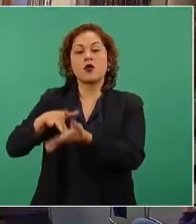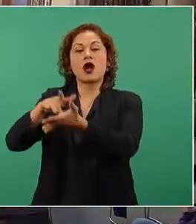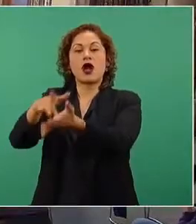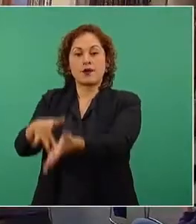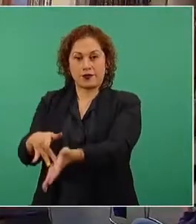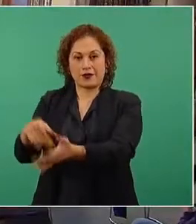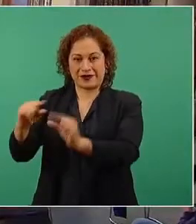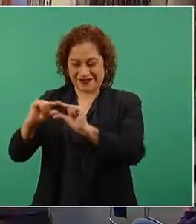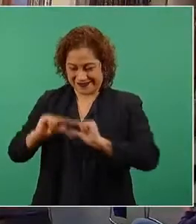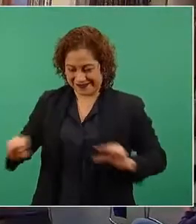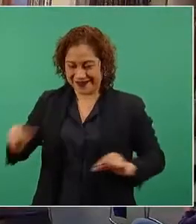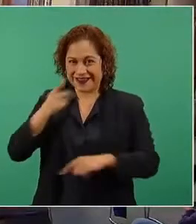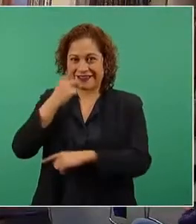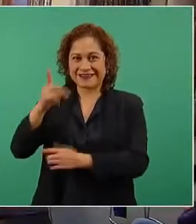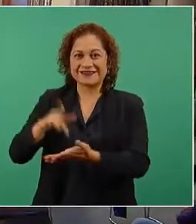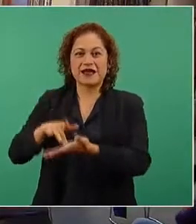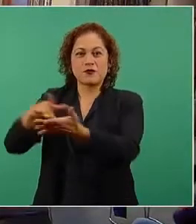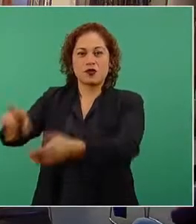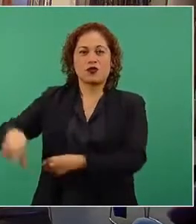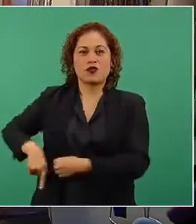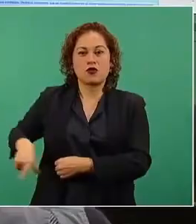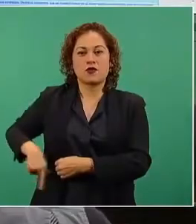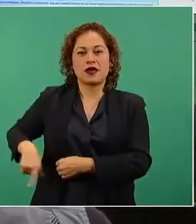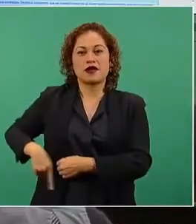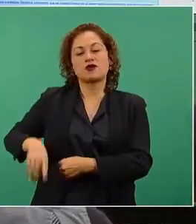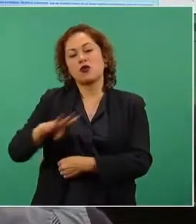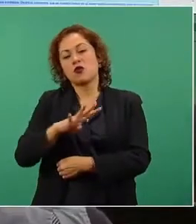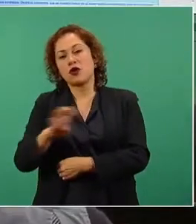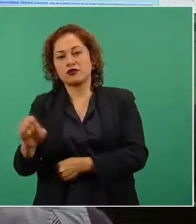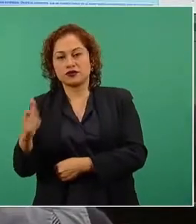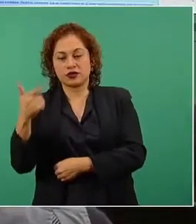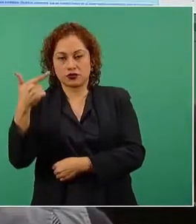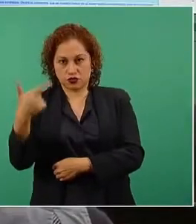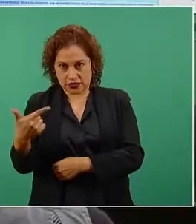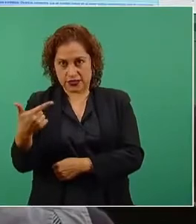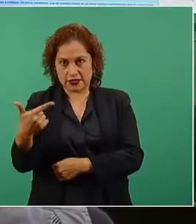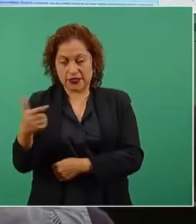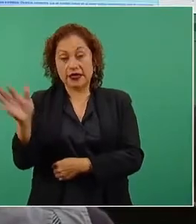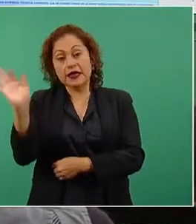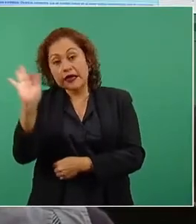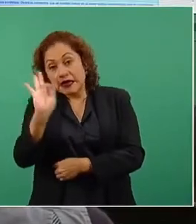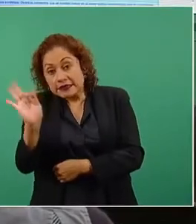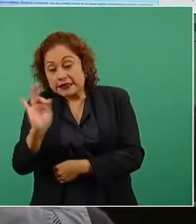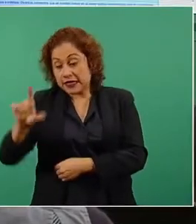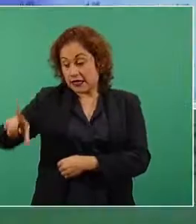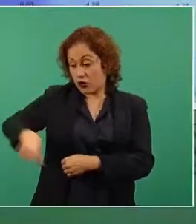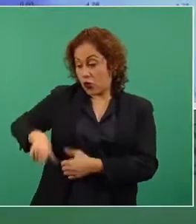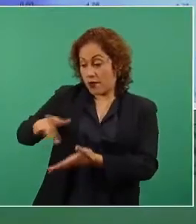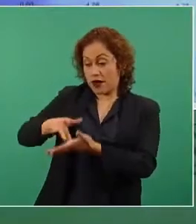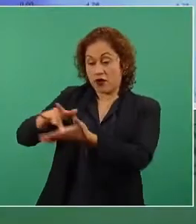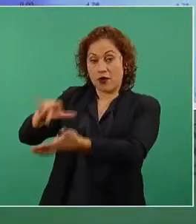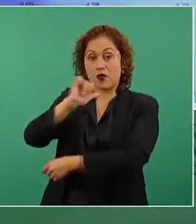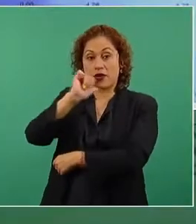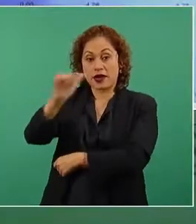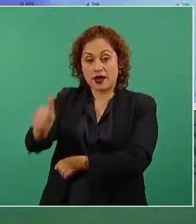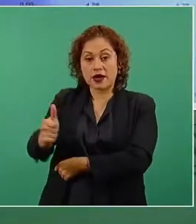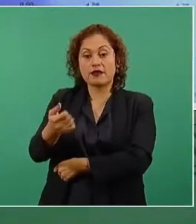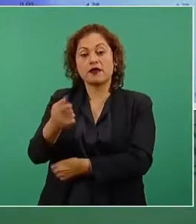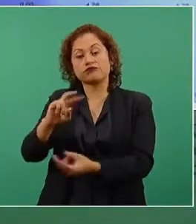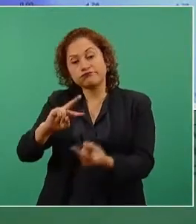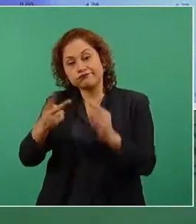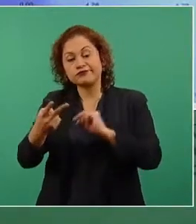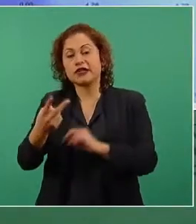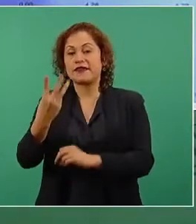apoyo gubernamental, 407. Si no tuviera subsidio, el kilowatt hora le costaría 3